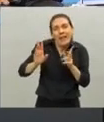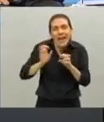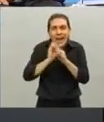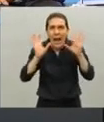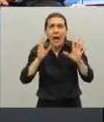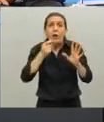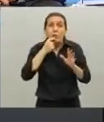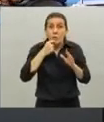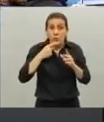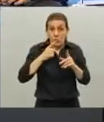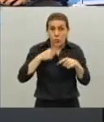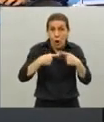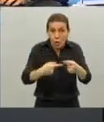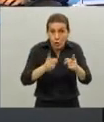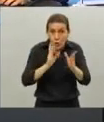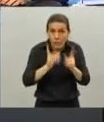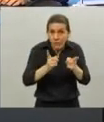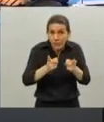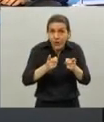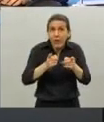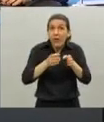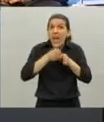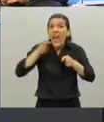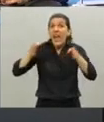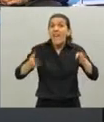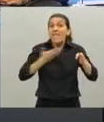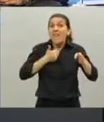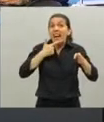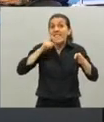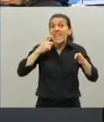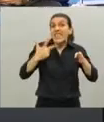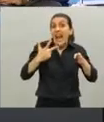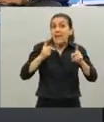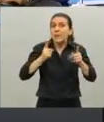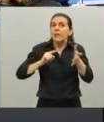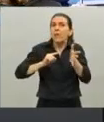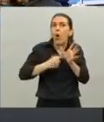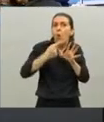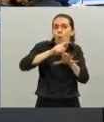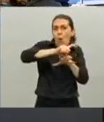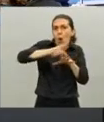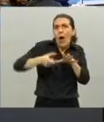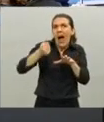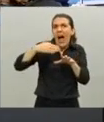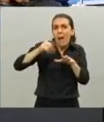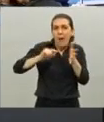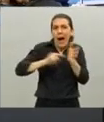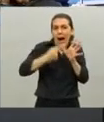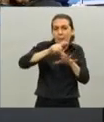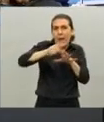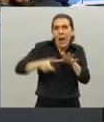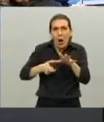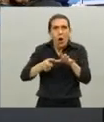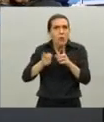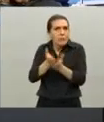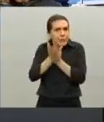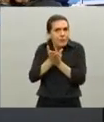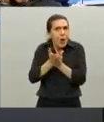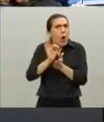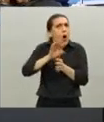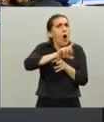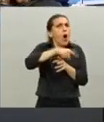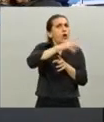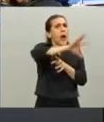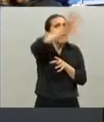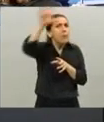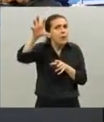entonces seguimos en la fase 3 y hablamos del AMBA si es una fase 3 más restrictiva si el resto del país